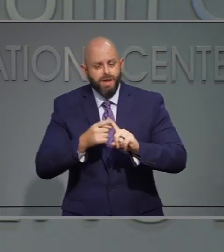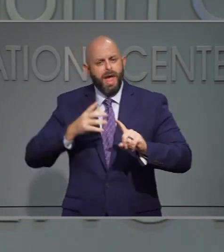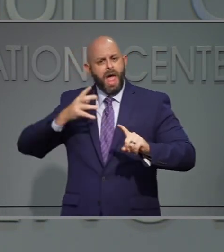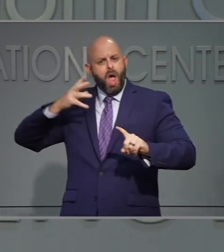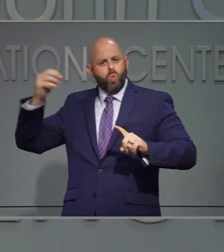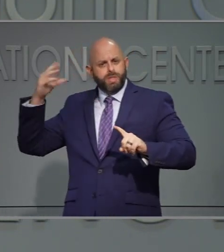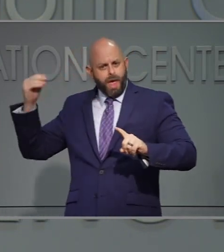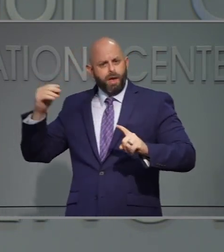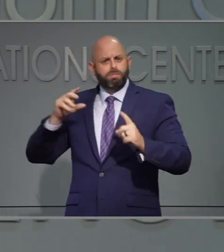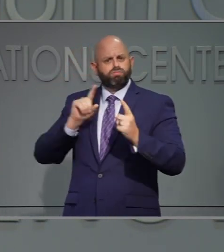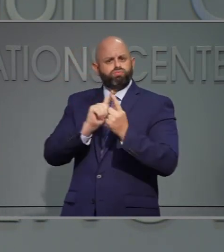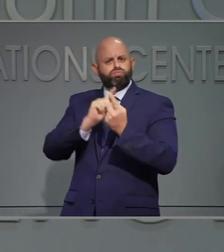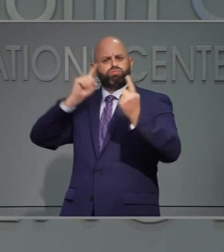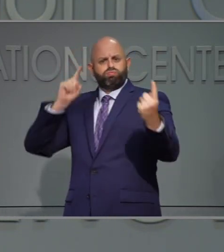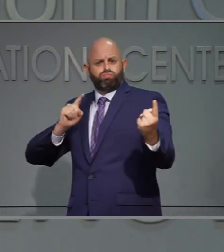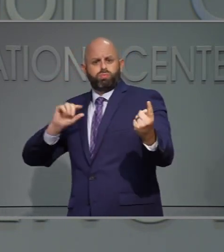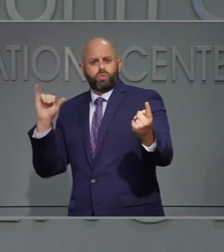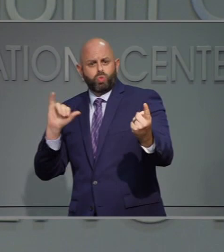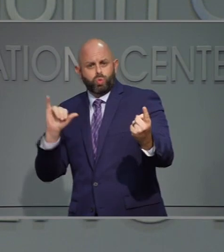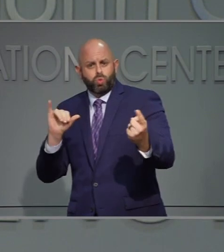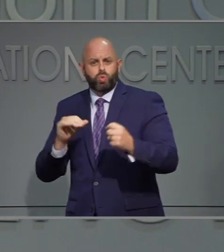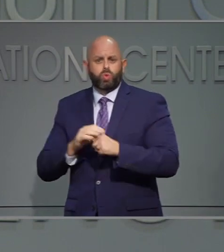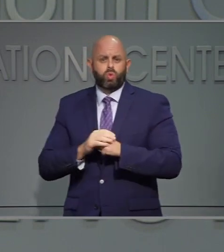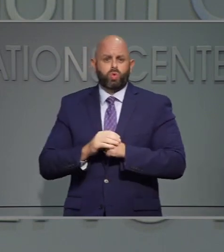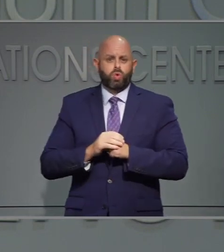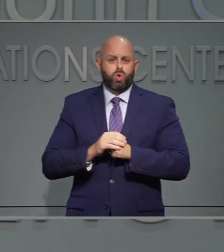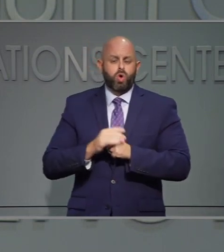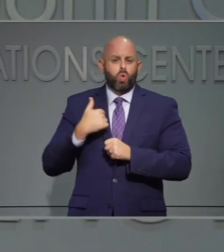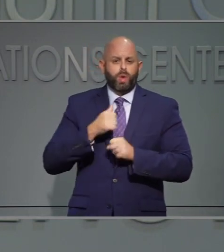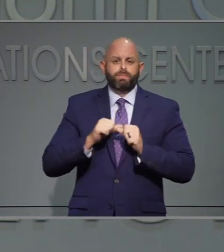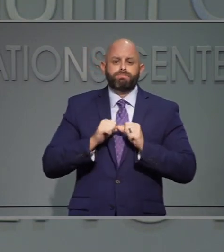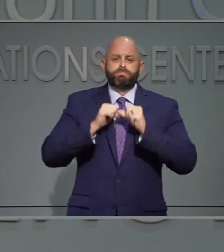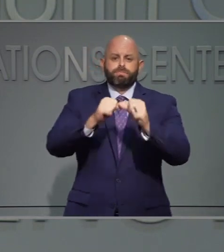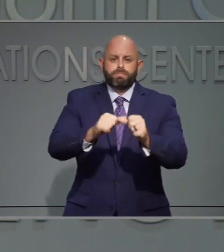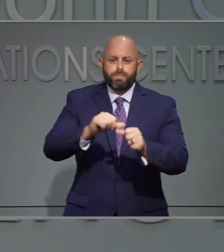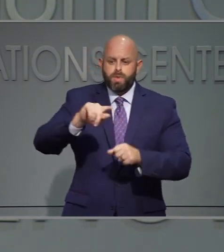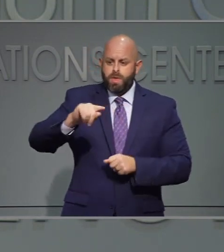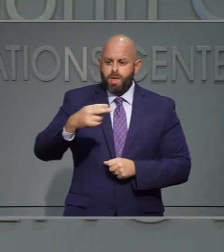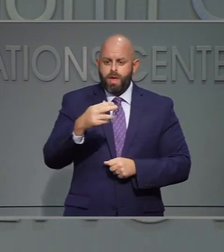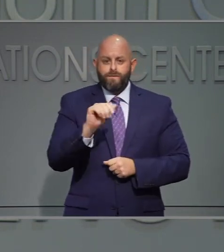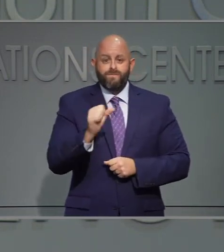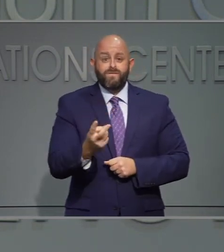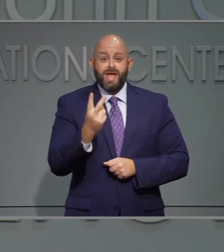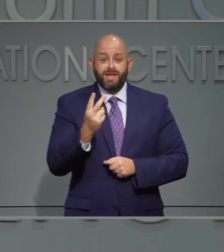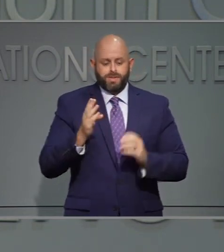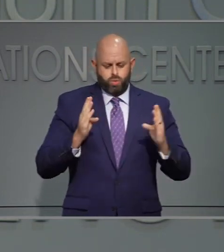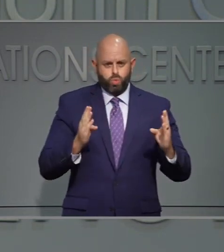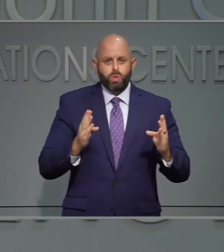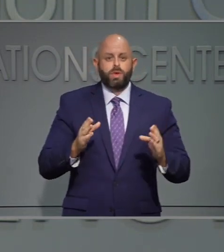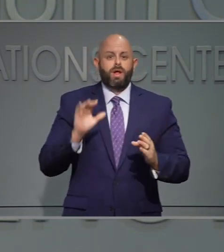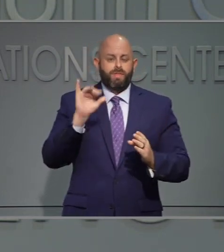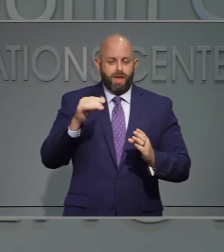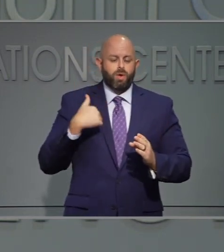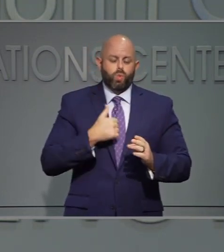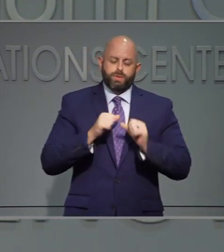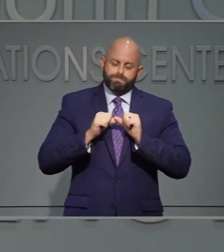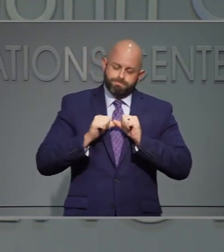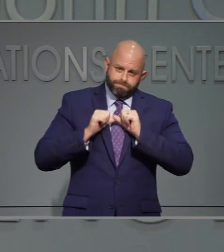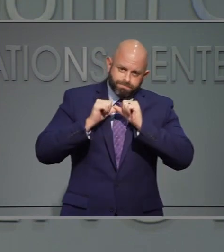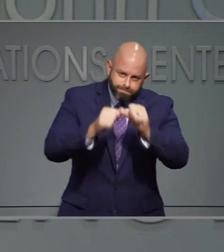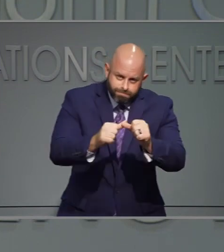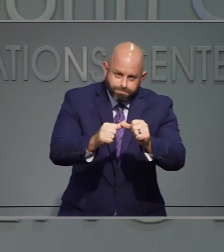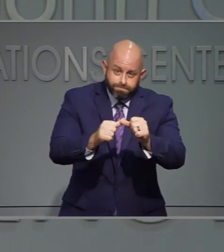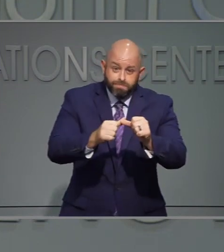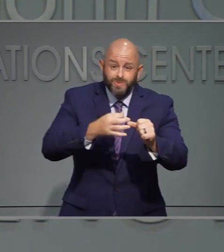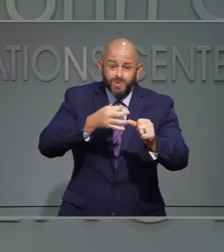exterior y guardando su distancia. Mientras estamos en esta fase dos más seguro en casa y las escuelas que regresan